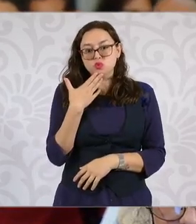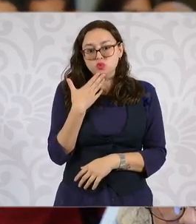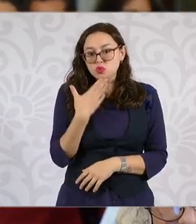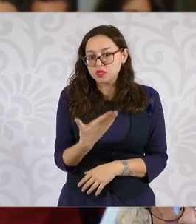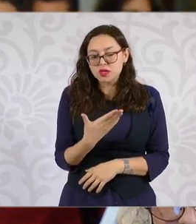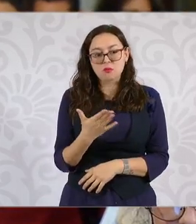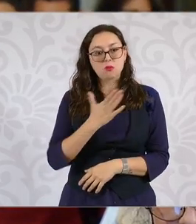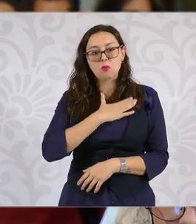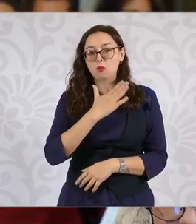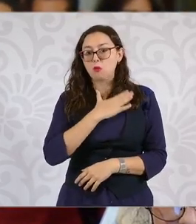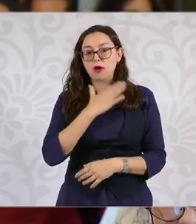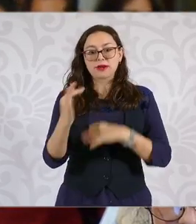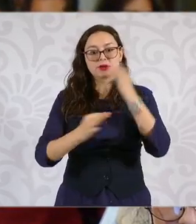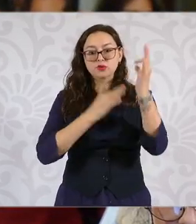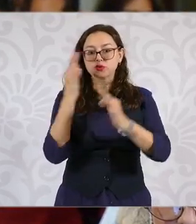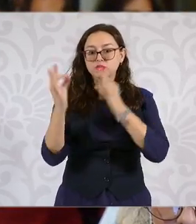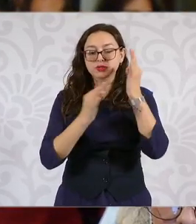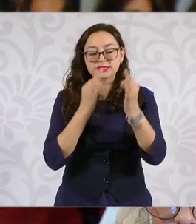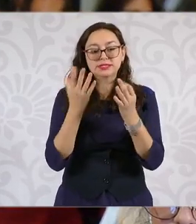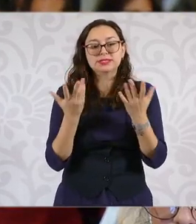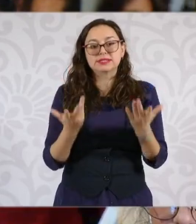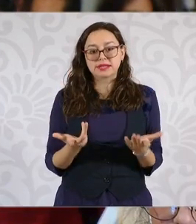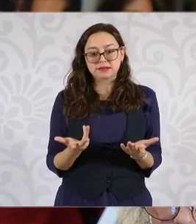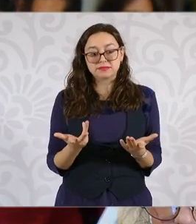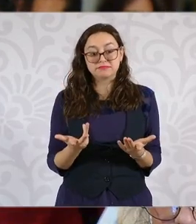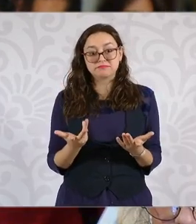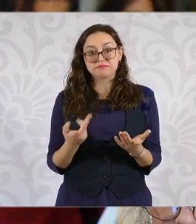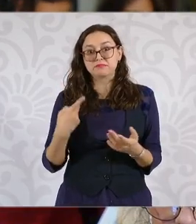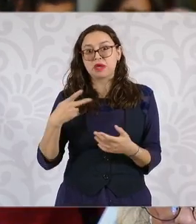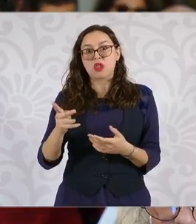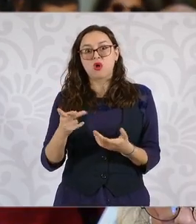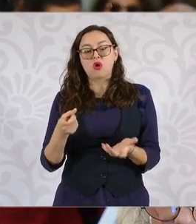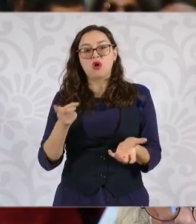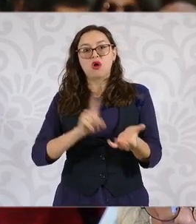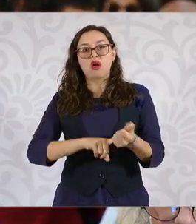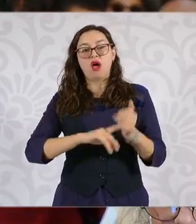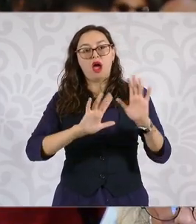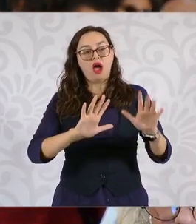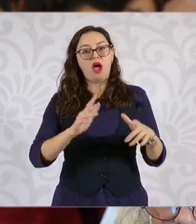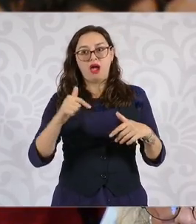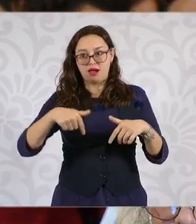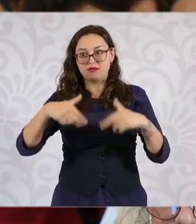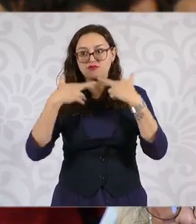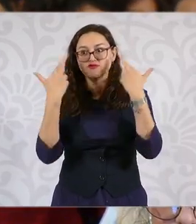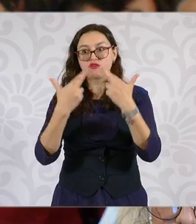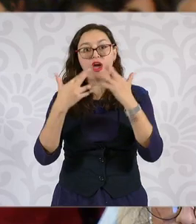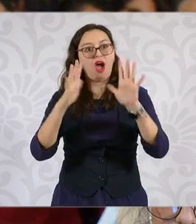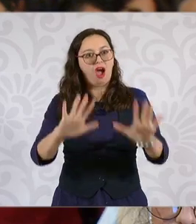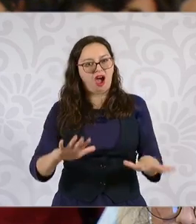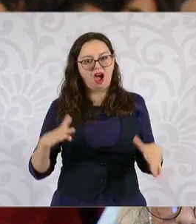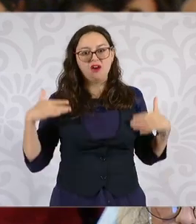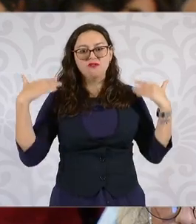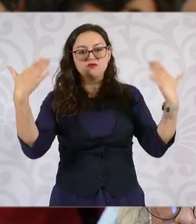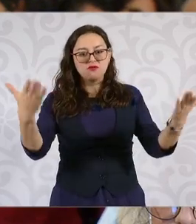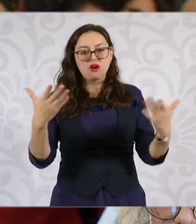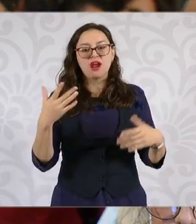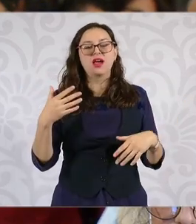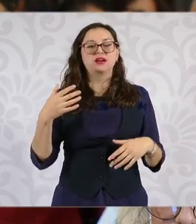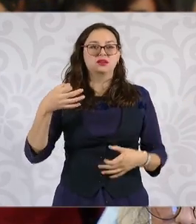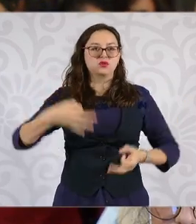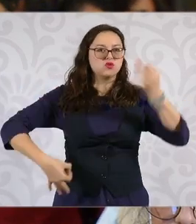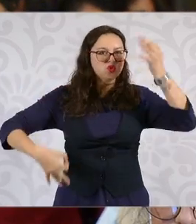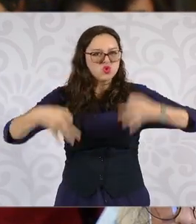comentario podría decirnos sobre la manifestación de los empleados del Poder Judicial que insisten y persisten en esta situación?